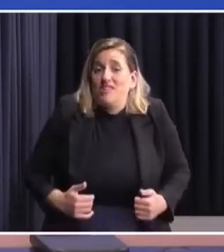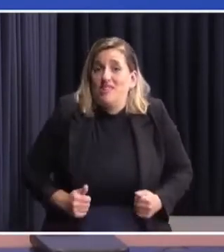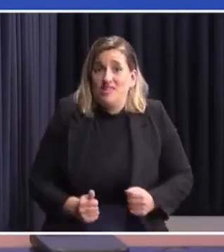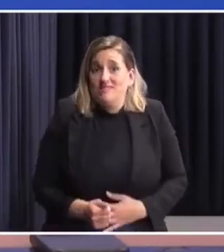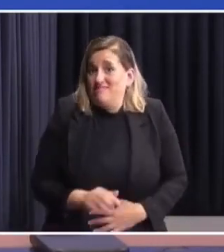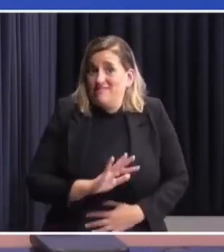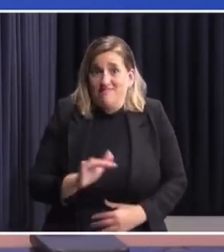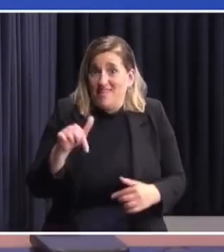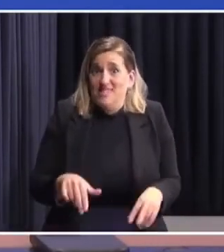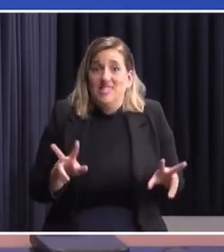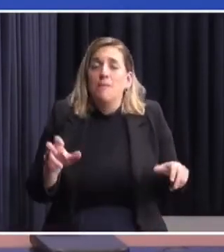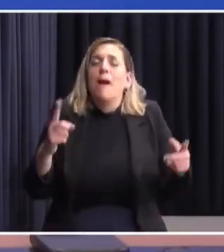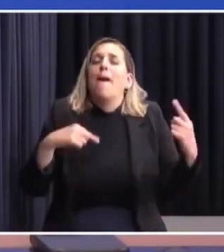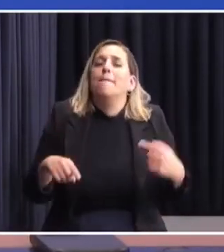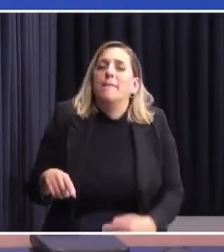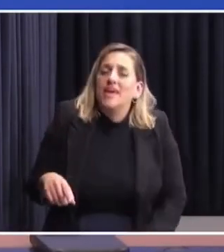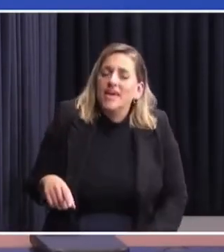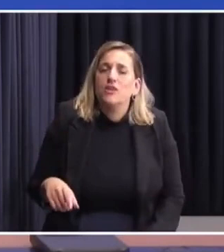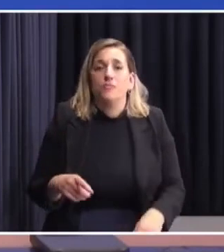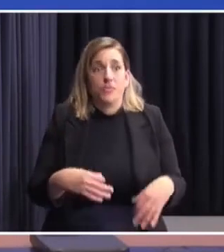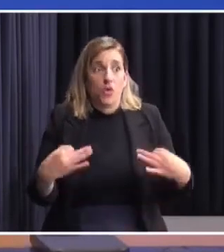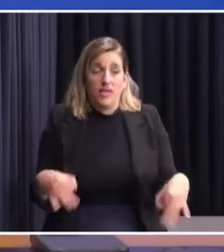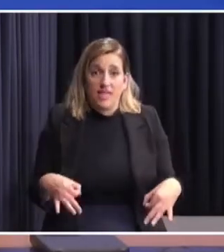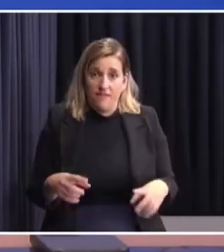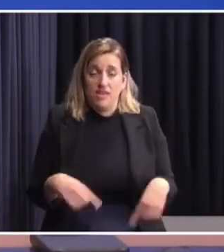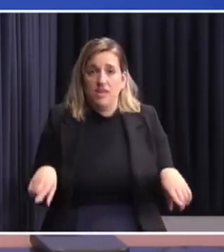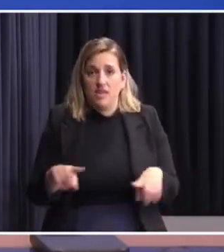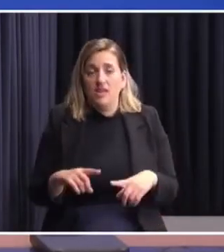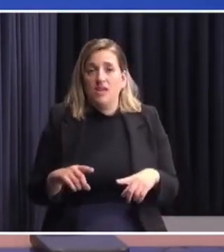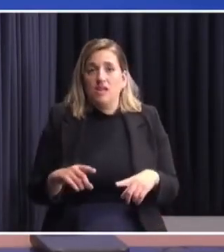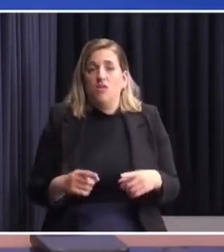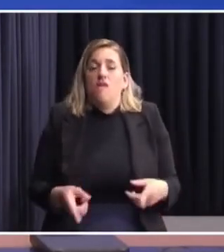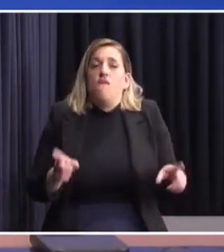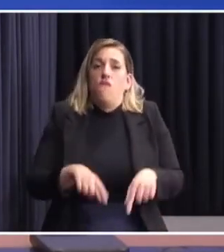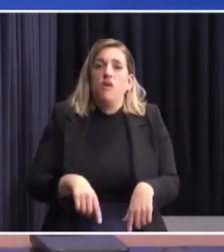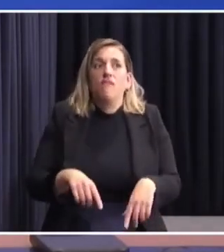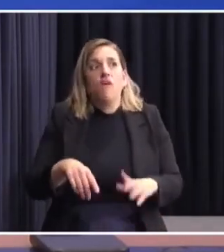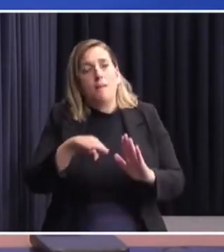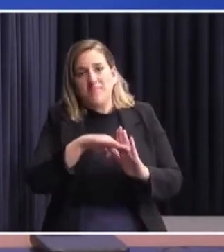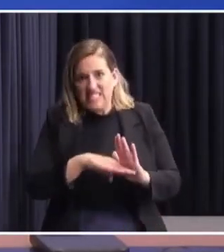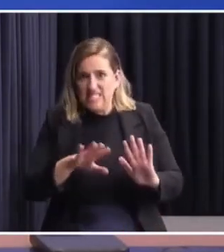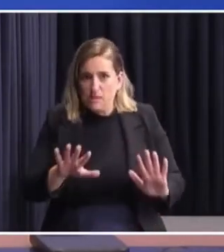Ese es el tema. Pero lo bueno de esto, y vuelvo al principio de la pregunta de Federico,